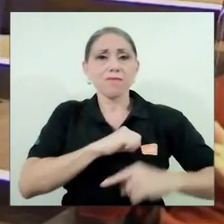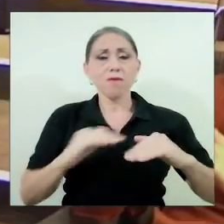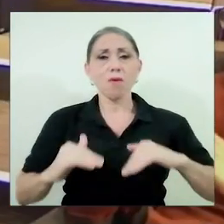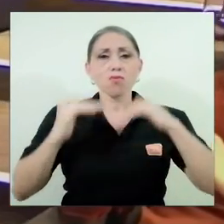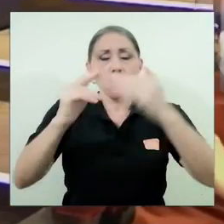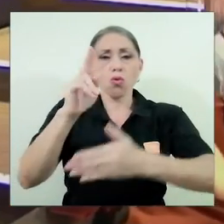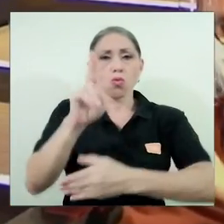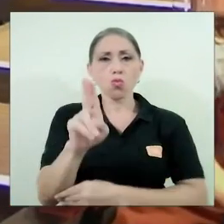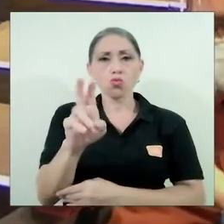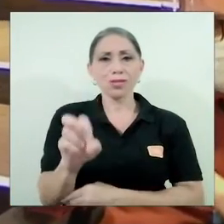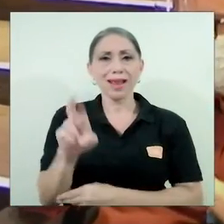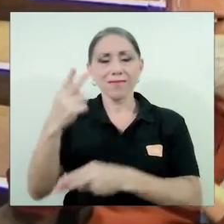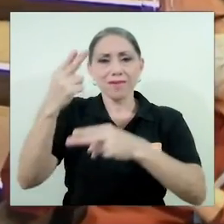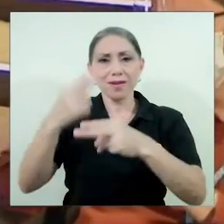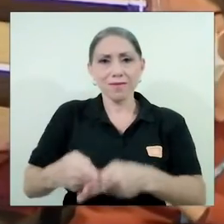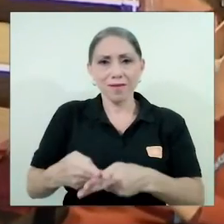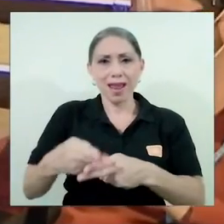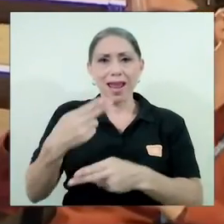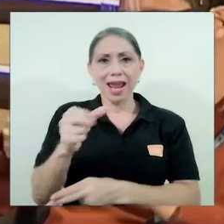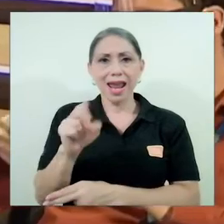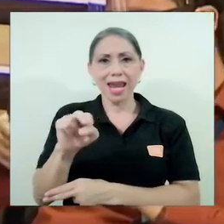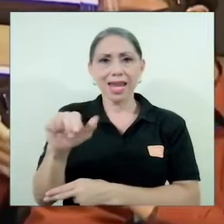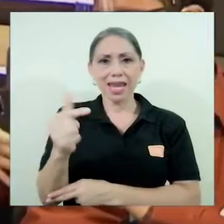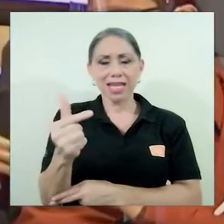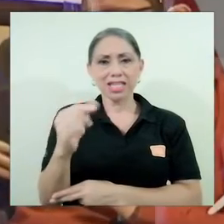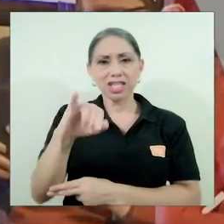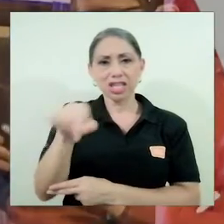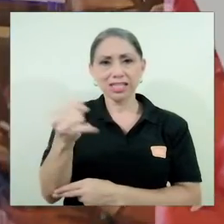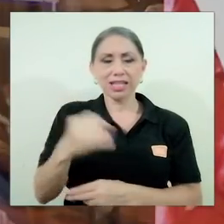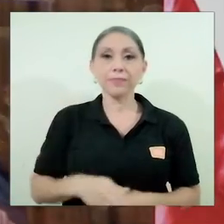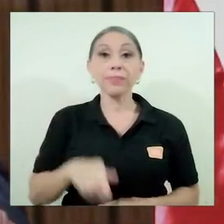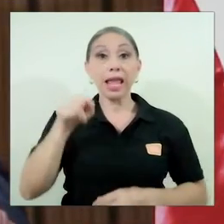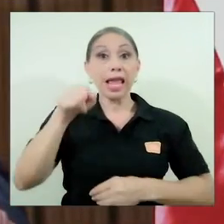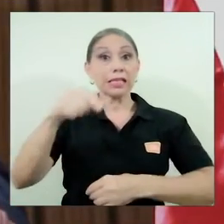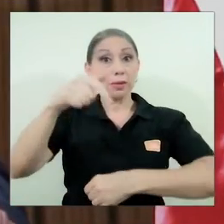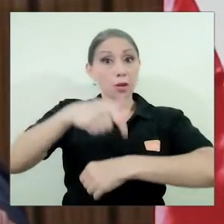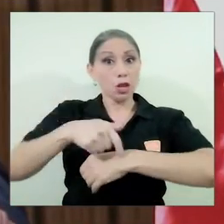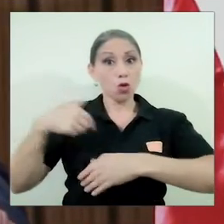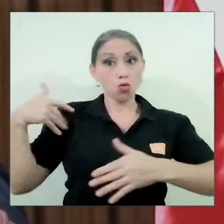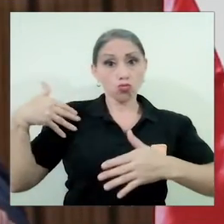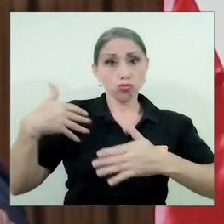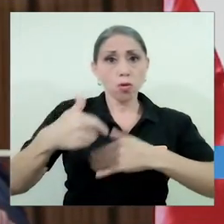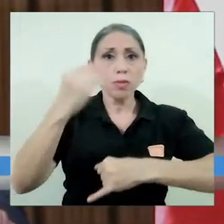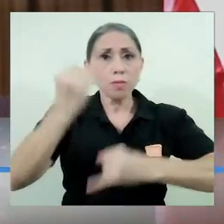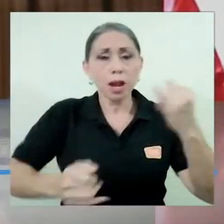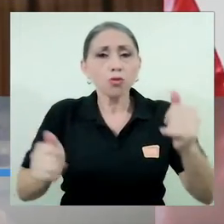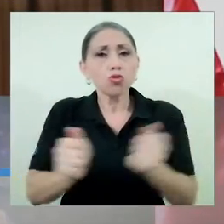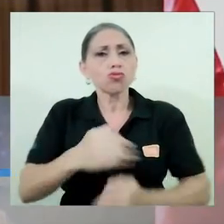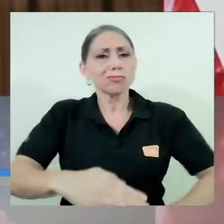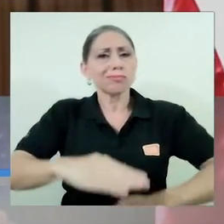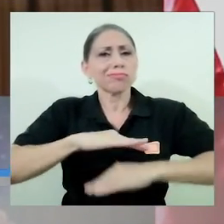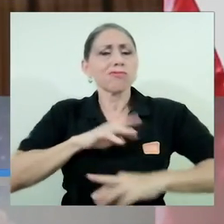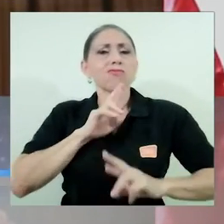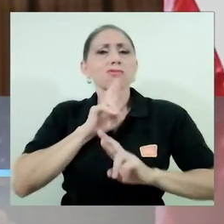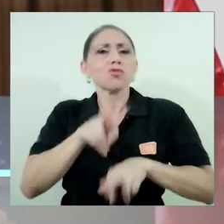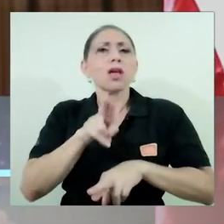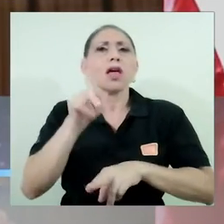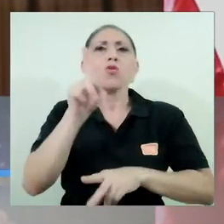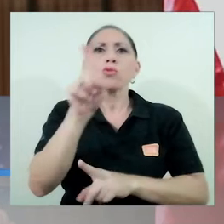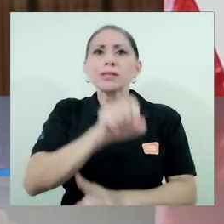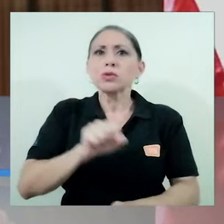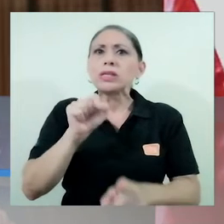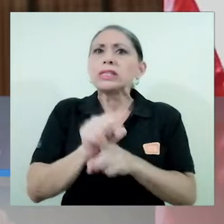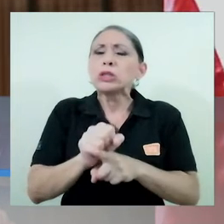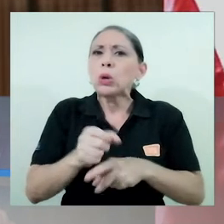el ex-rector de la UCR, Henning Jensen. Culminamos este periodo con la satisfacción de haber respondido en una coyuntura muy